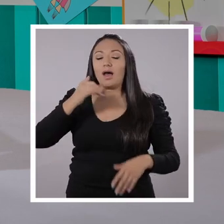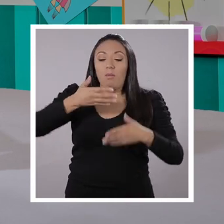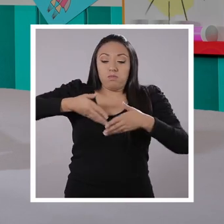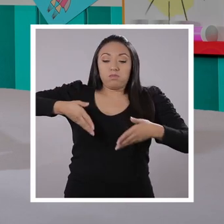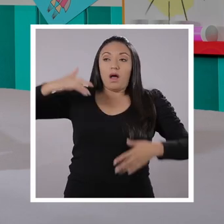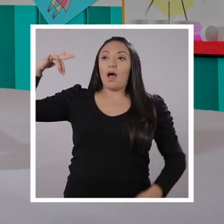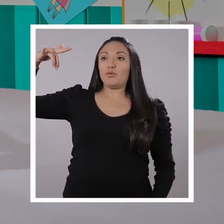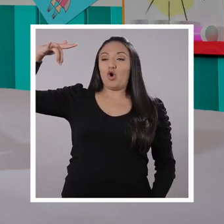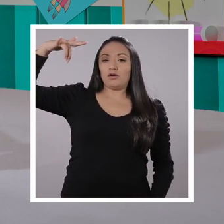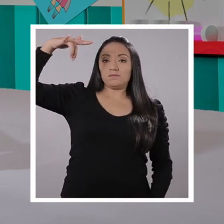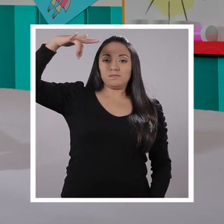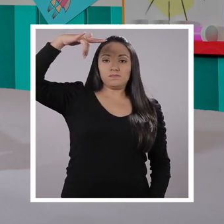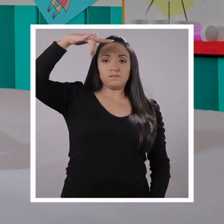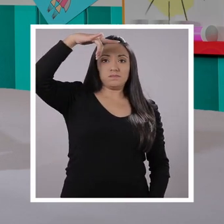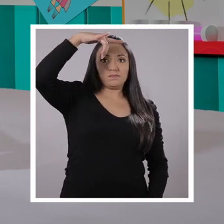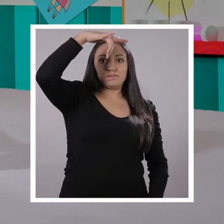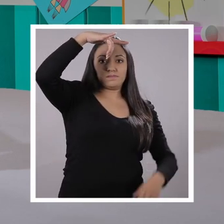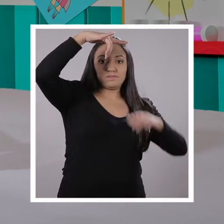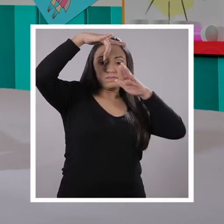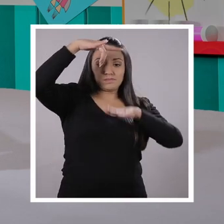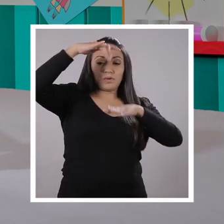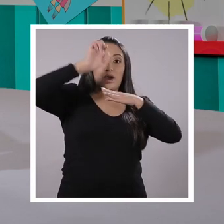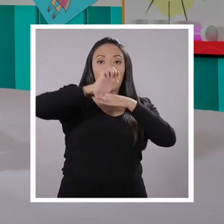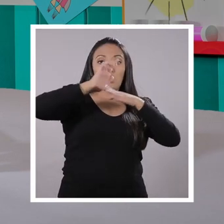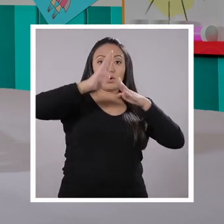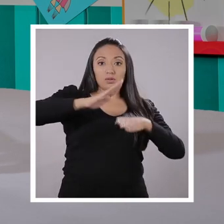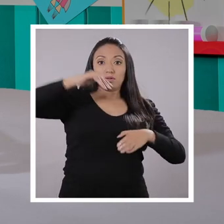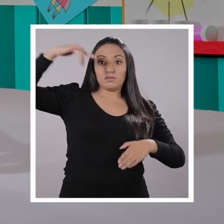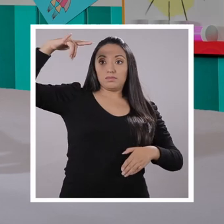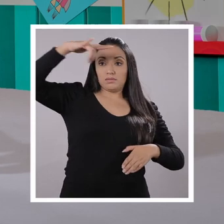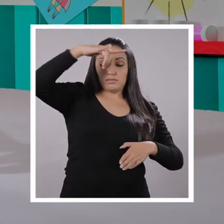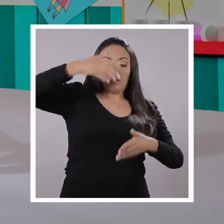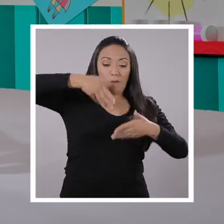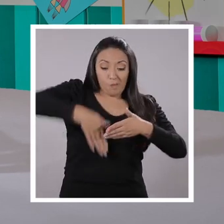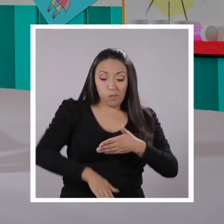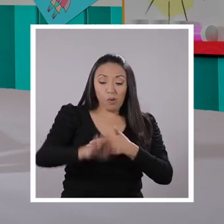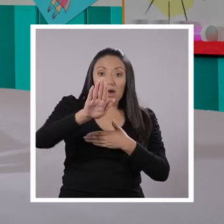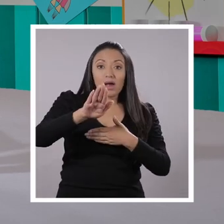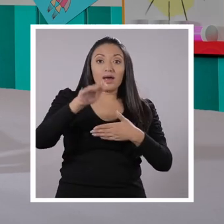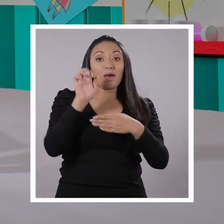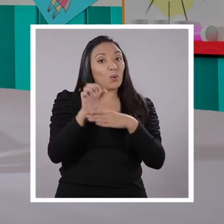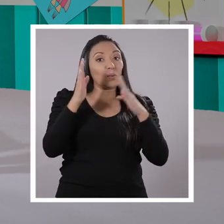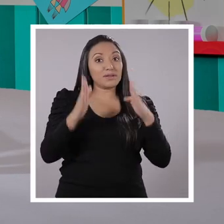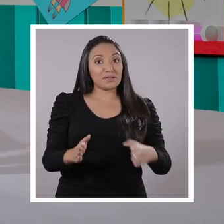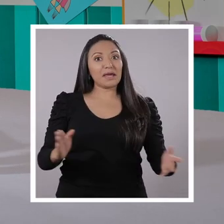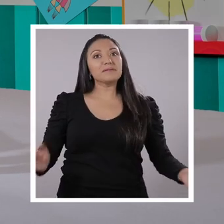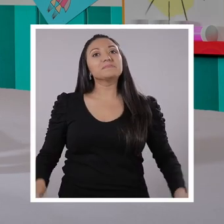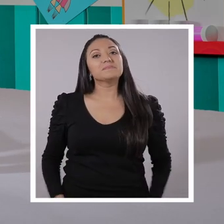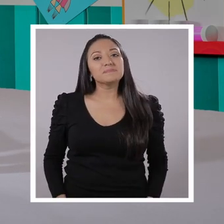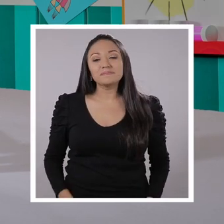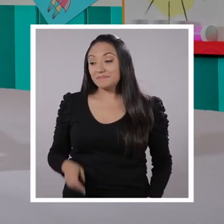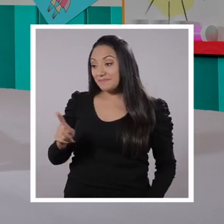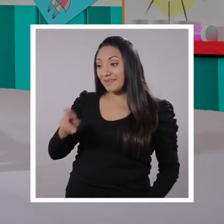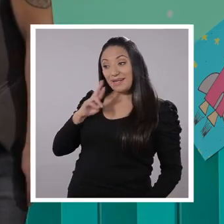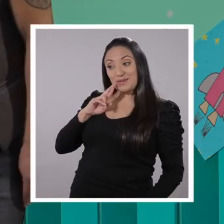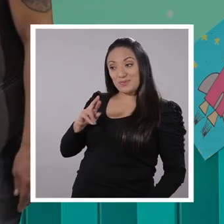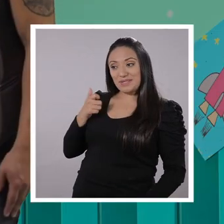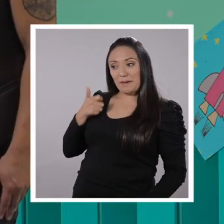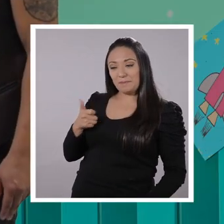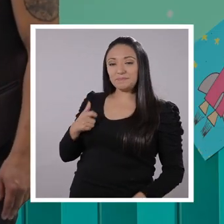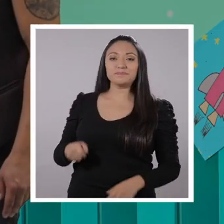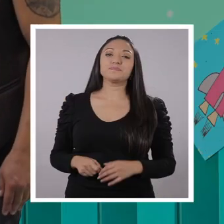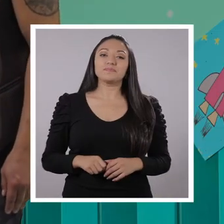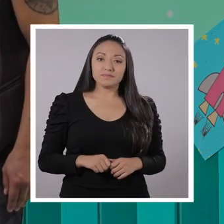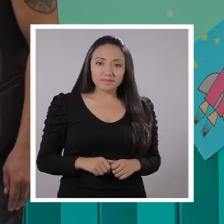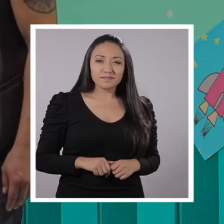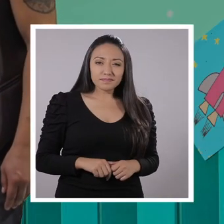¿está pasando el avión por cielo ecuatoriano? Uno es ecuatoriano. Uno es ecuatoriano. ¡Ay, qué rujoso! Gracias por responder. Ok. Muy